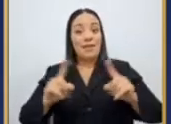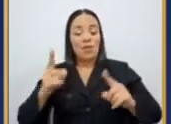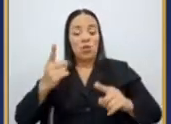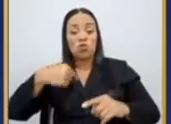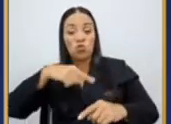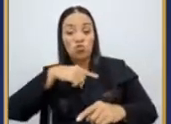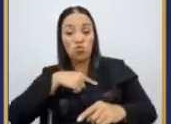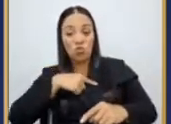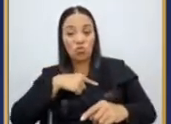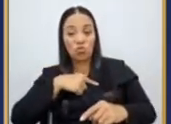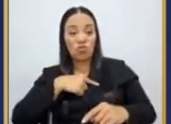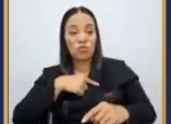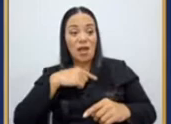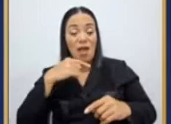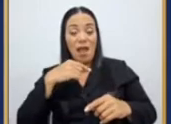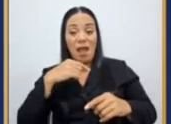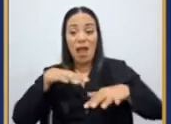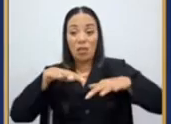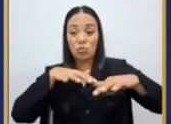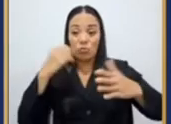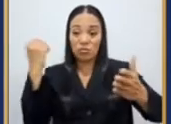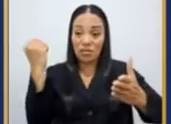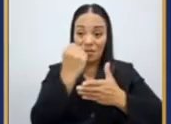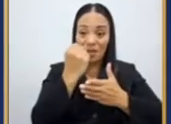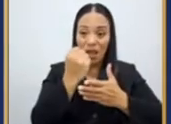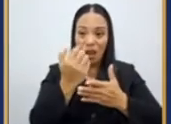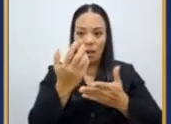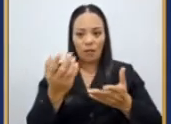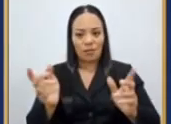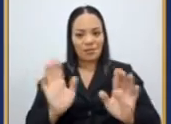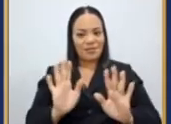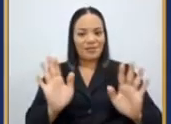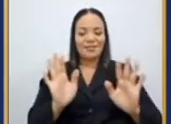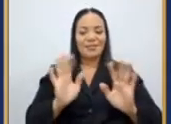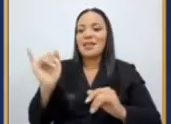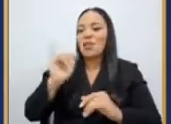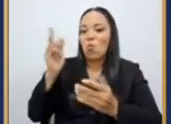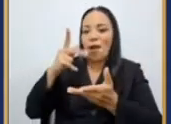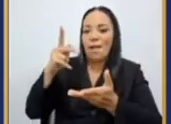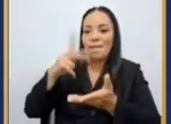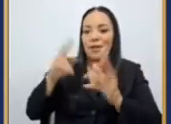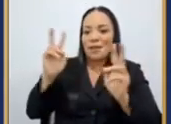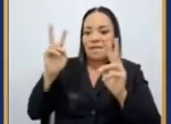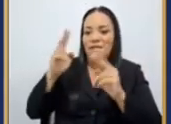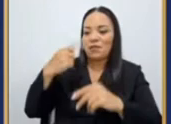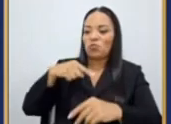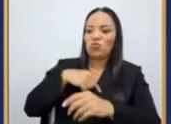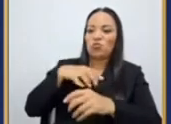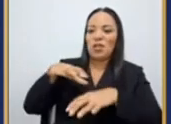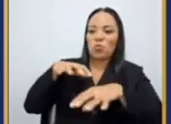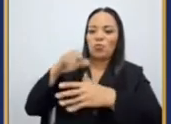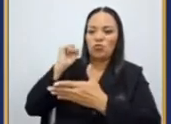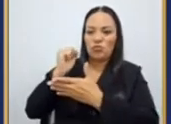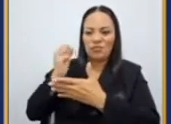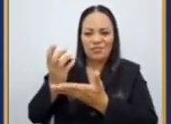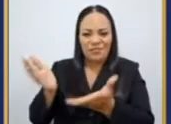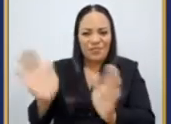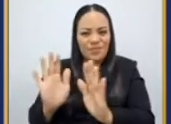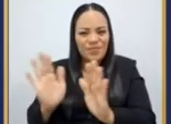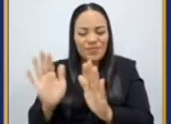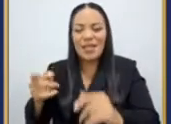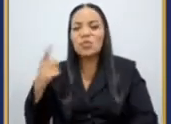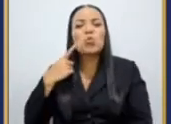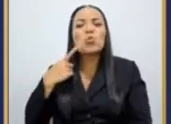criminalmente con esto del parque viva, es absurdo. Eso no es un capricho. A